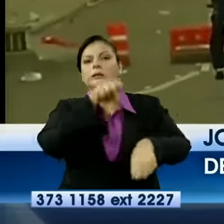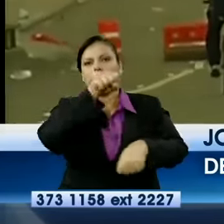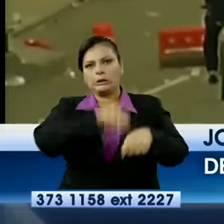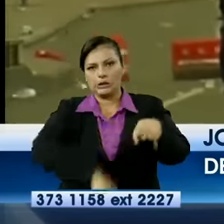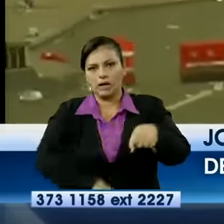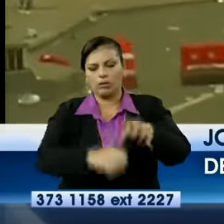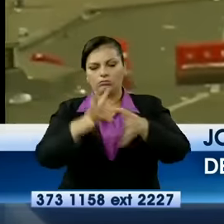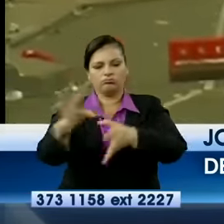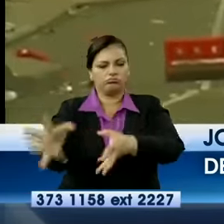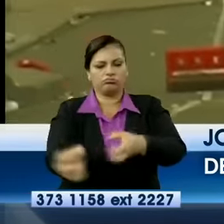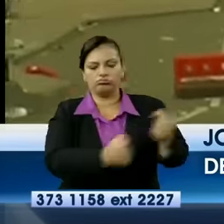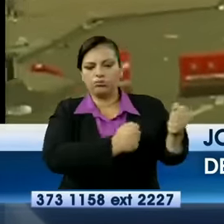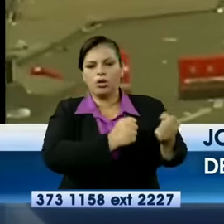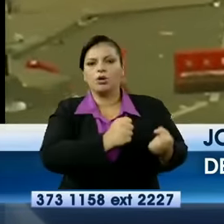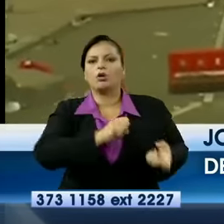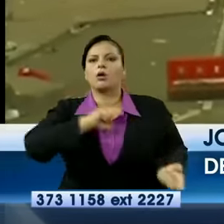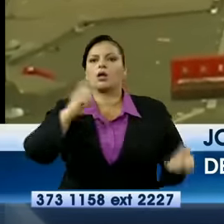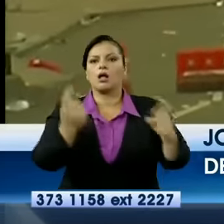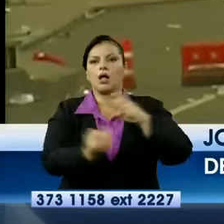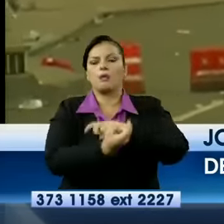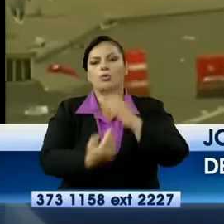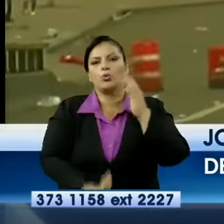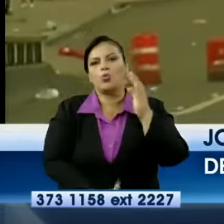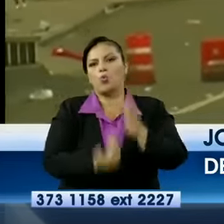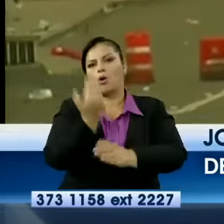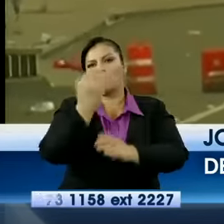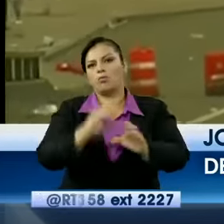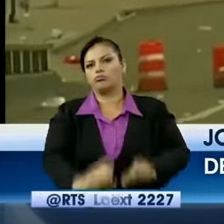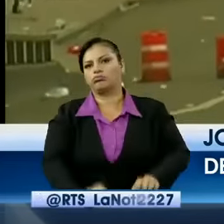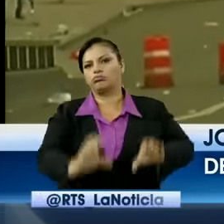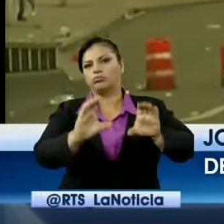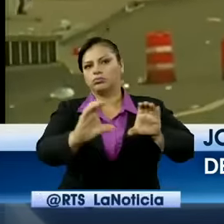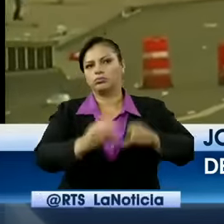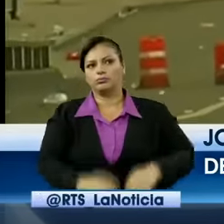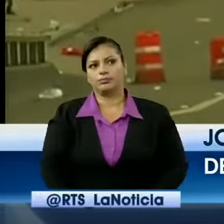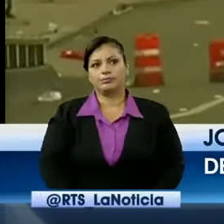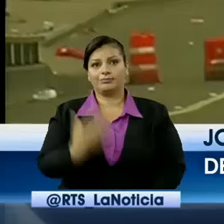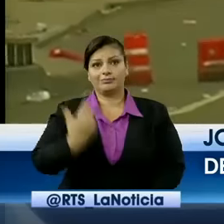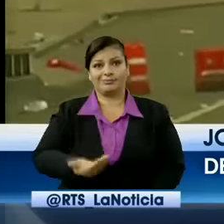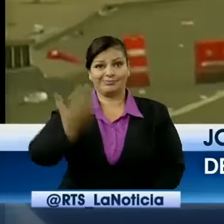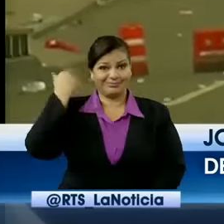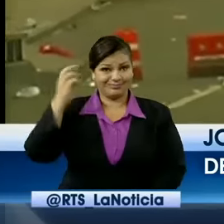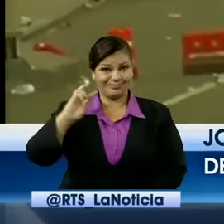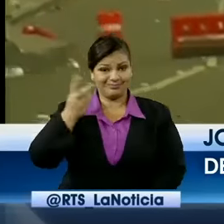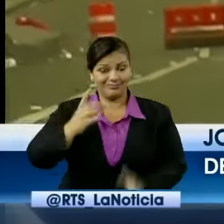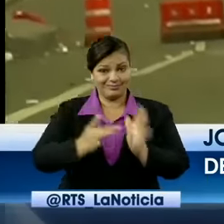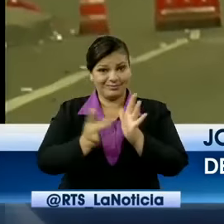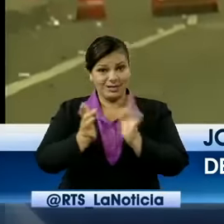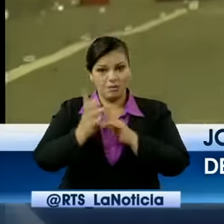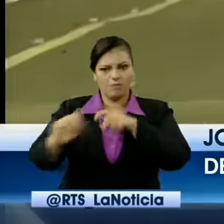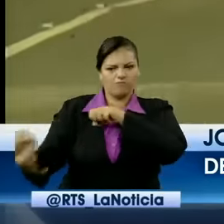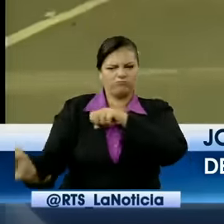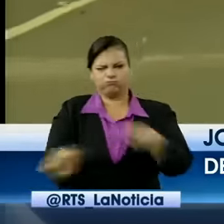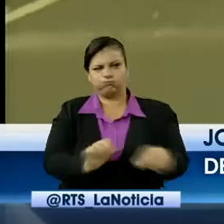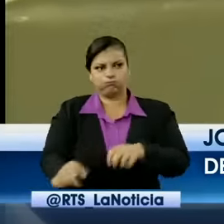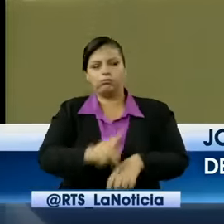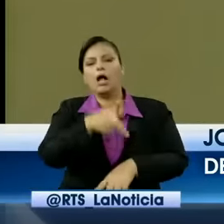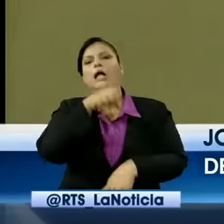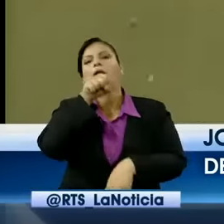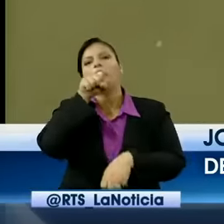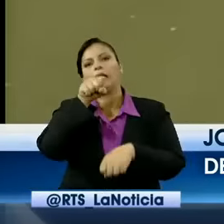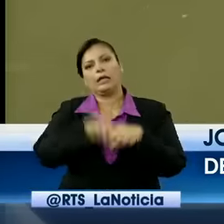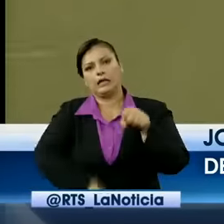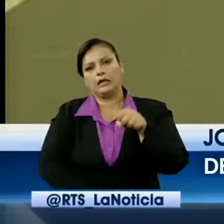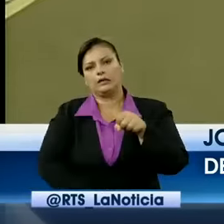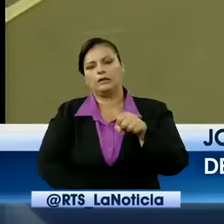partir del terremoto registrado el pasado 16 de abril. Es importante